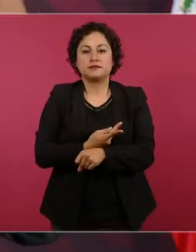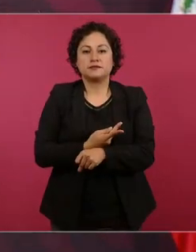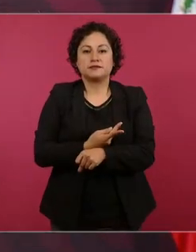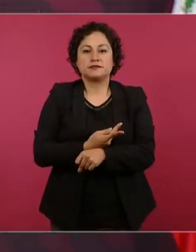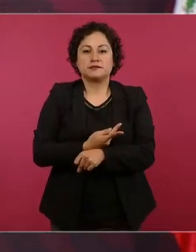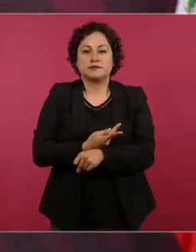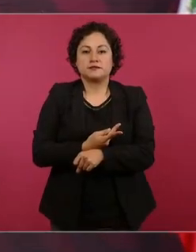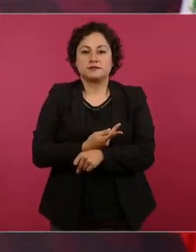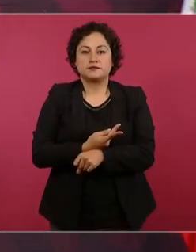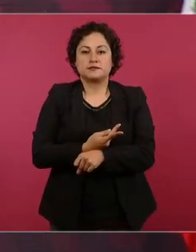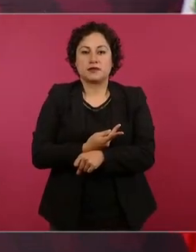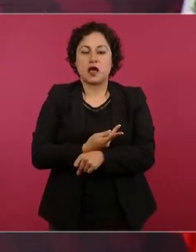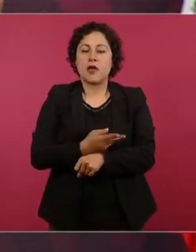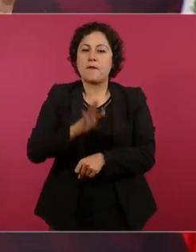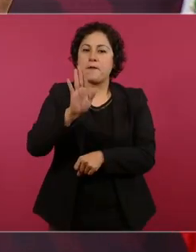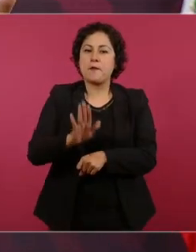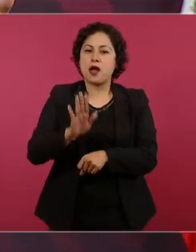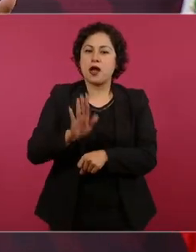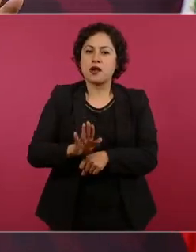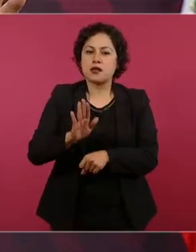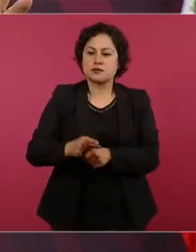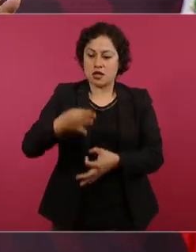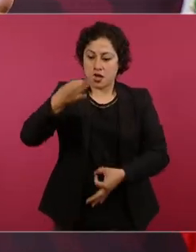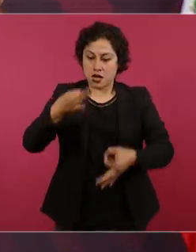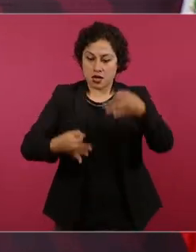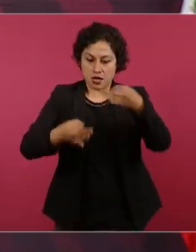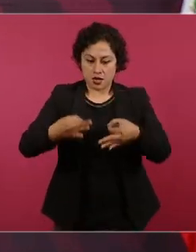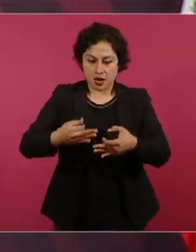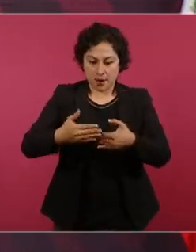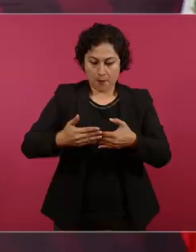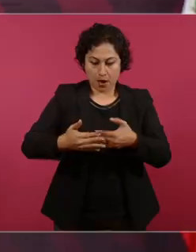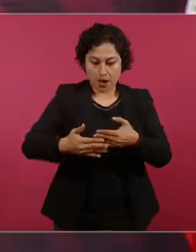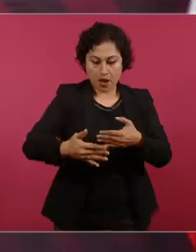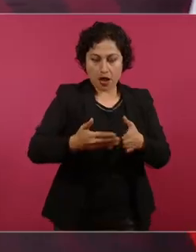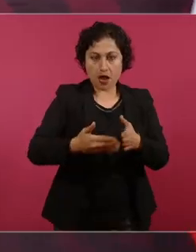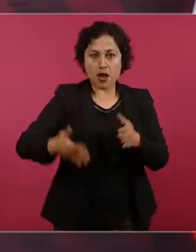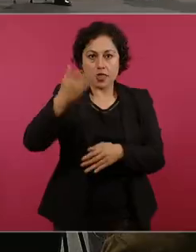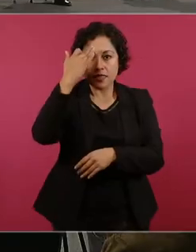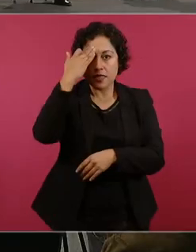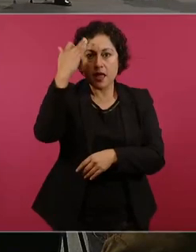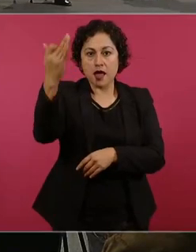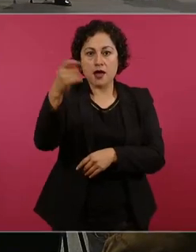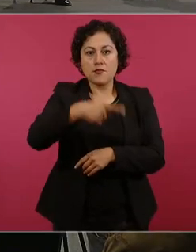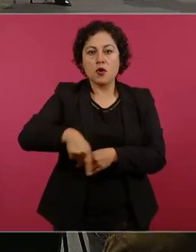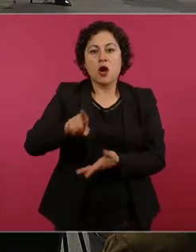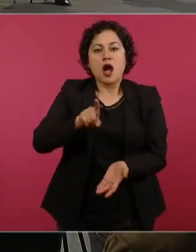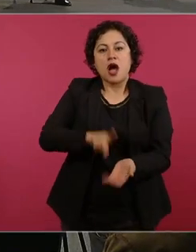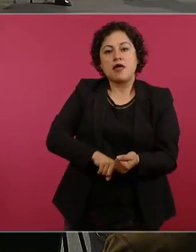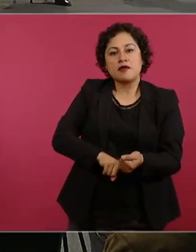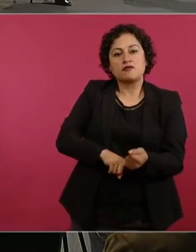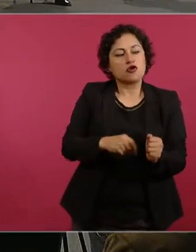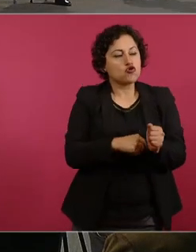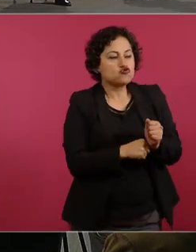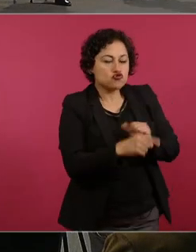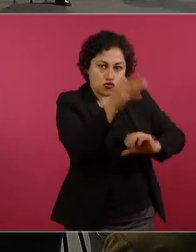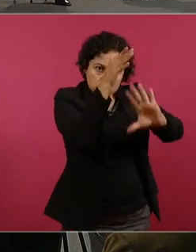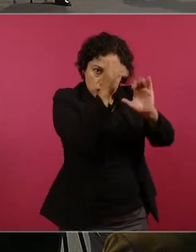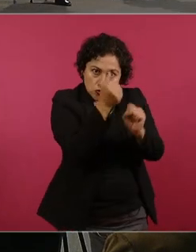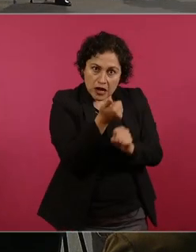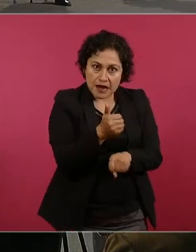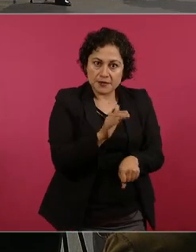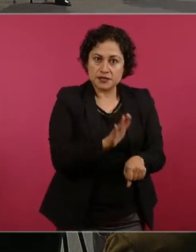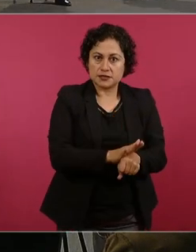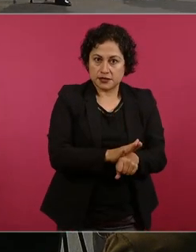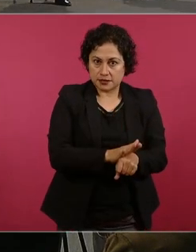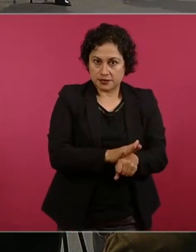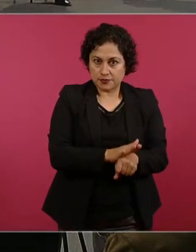todavía estaba el proceso judicial y llegaron a acuerdo administrativo lo